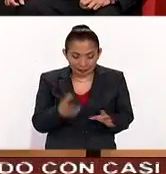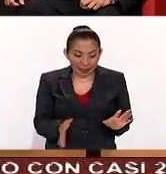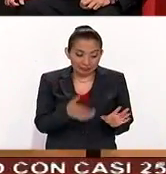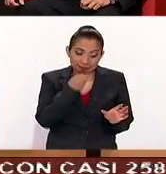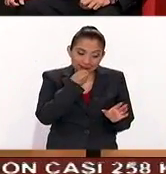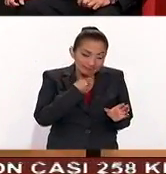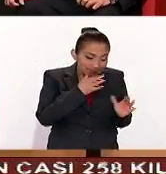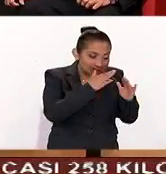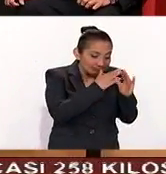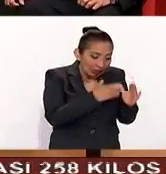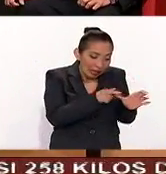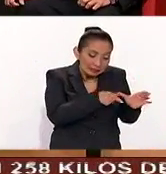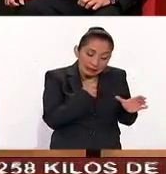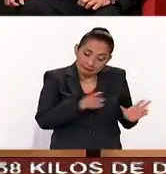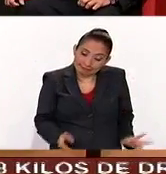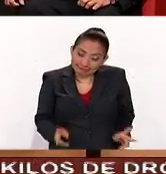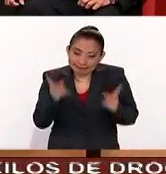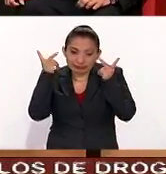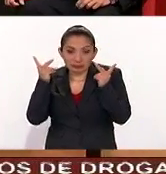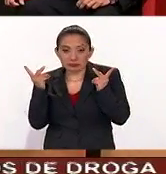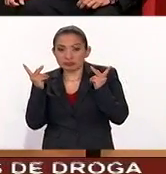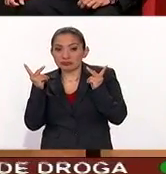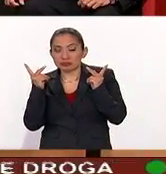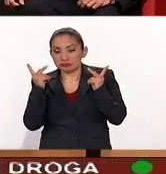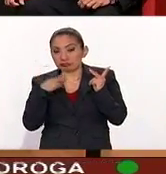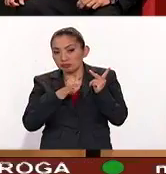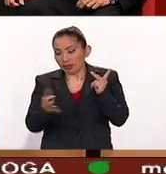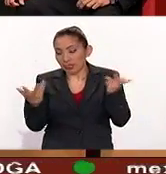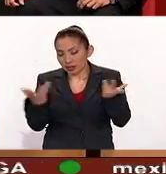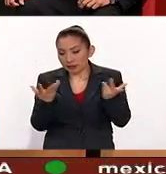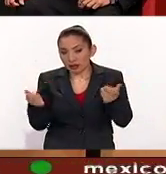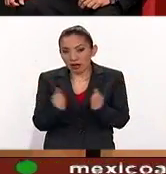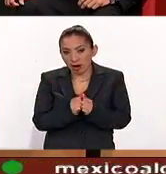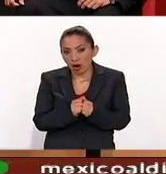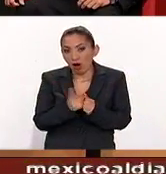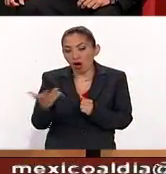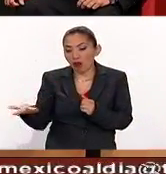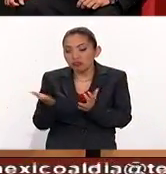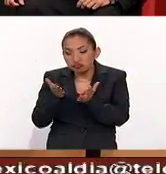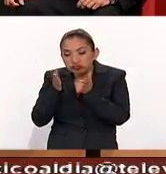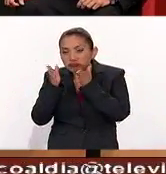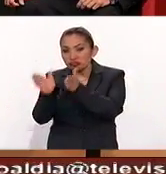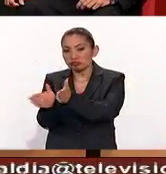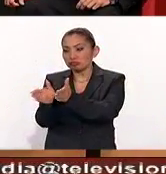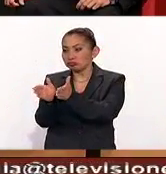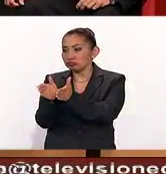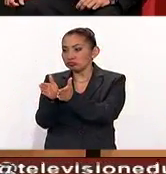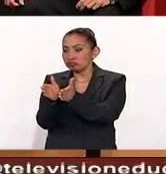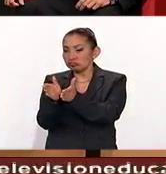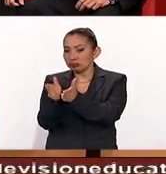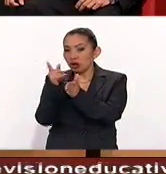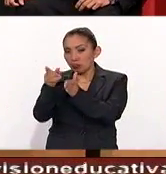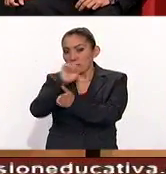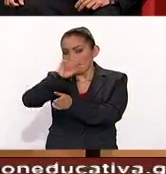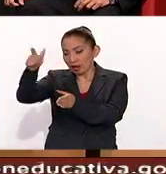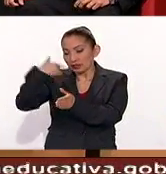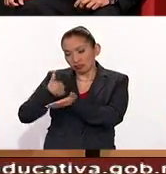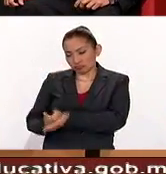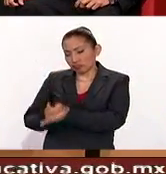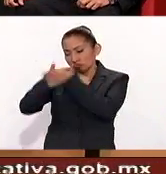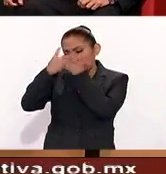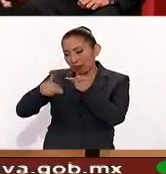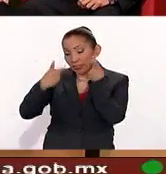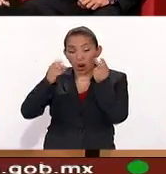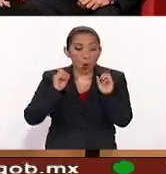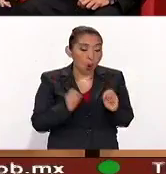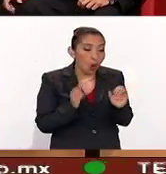disponer de su patrimonio claro y lo pueden hacer a través de la vía de un profesional inmobiliario